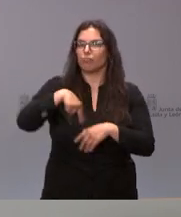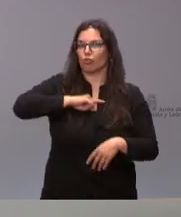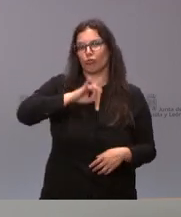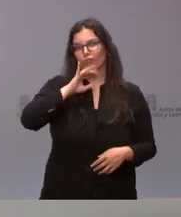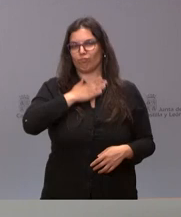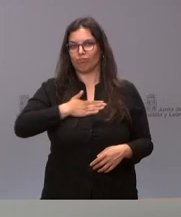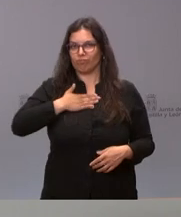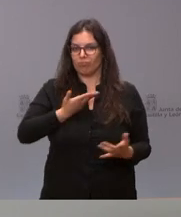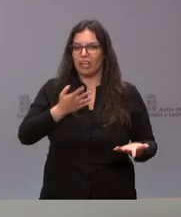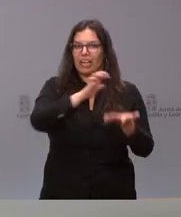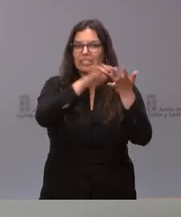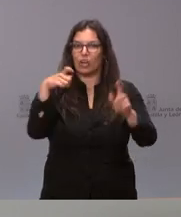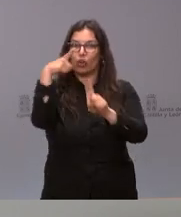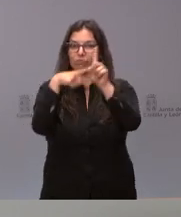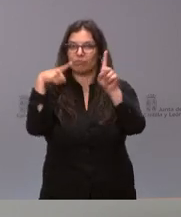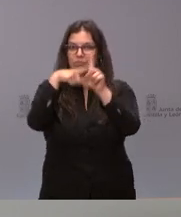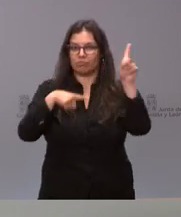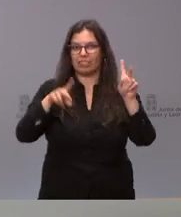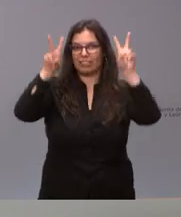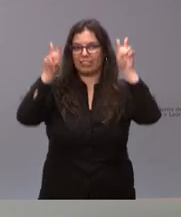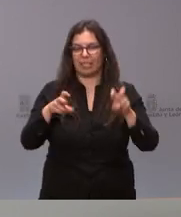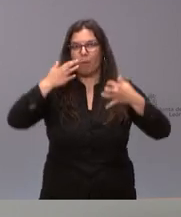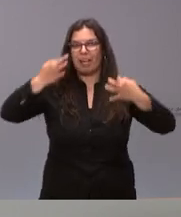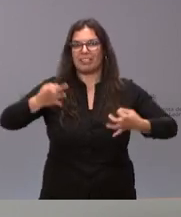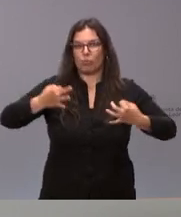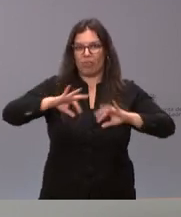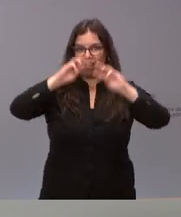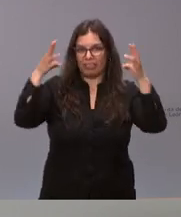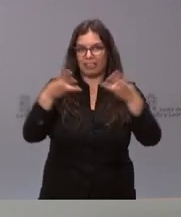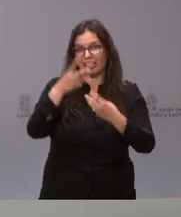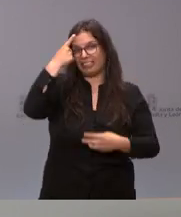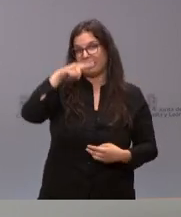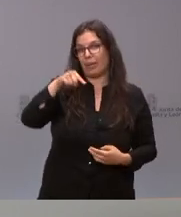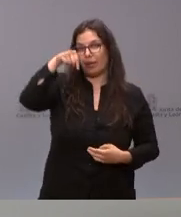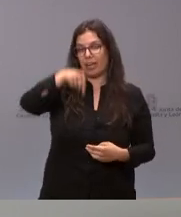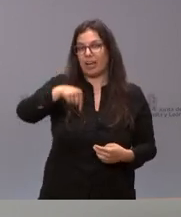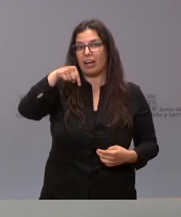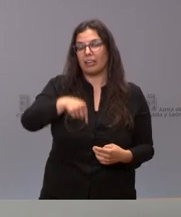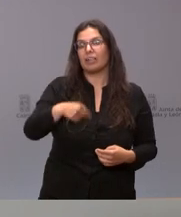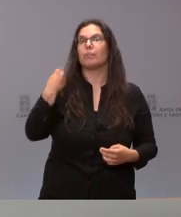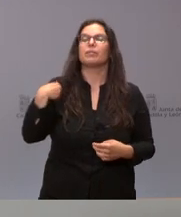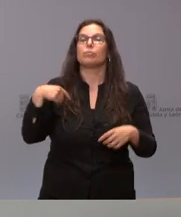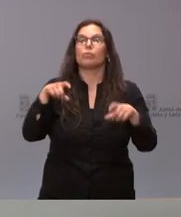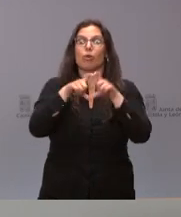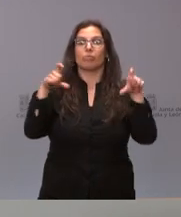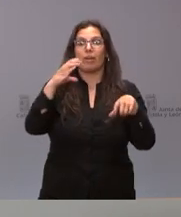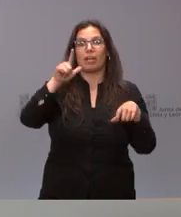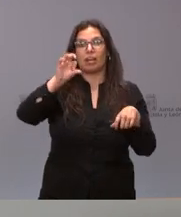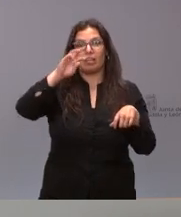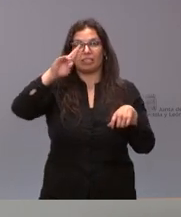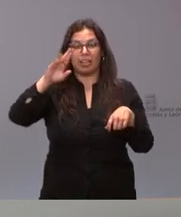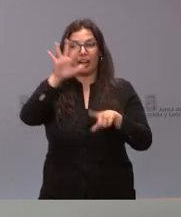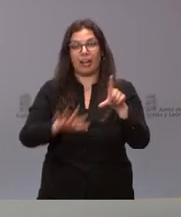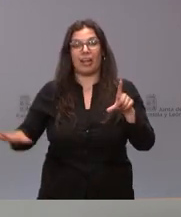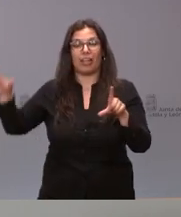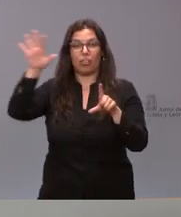Castilla y León es referencia en el ámbito de la ciberseguridad. Saben ustedes que tenemos el clúster nacional ubicado con sede en nuestra